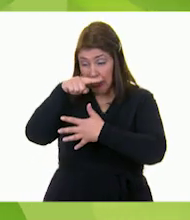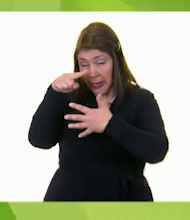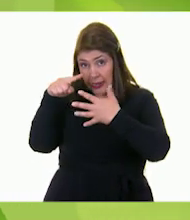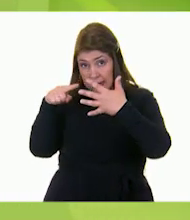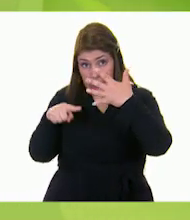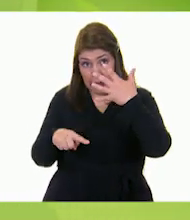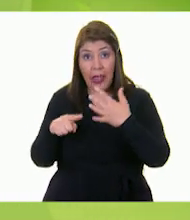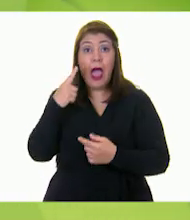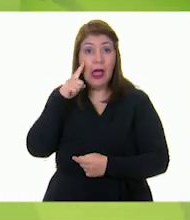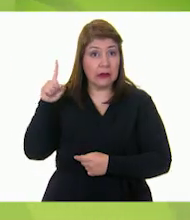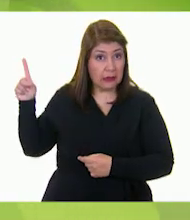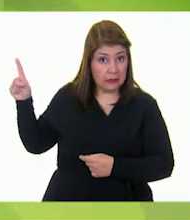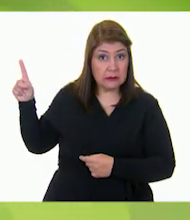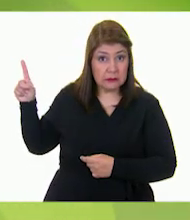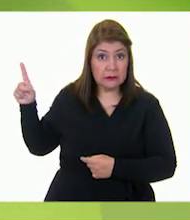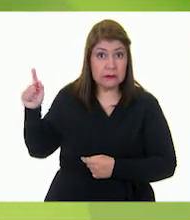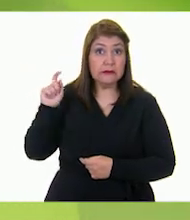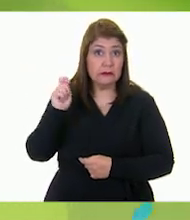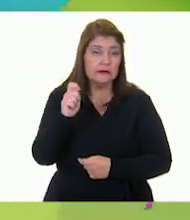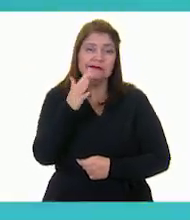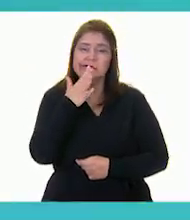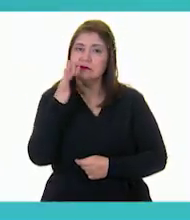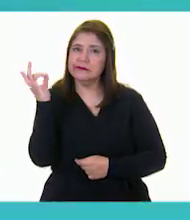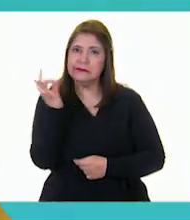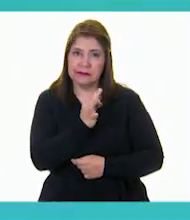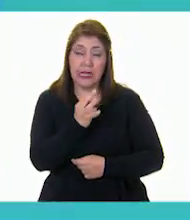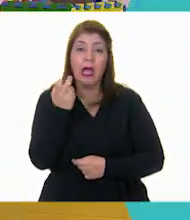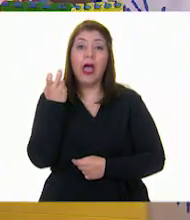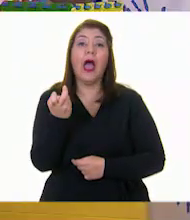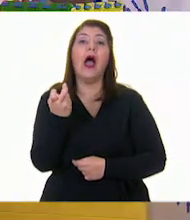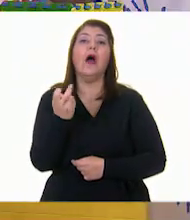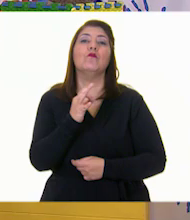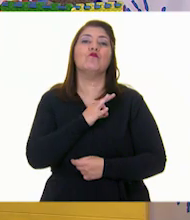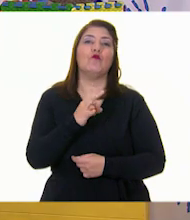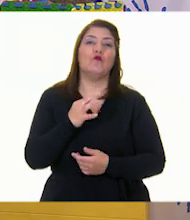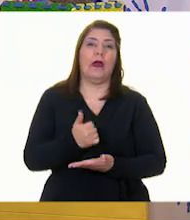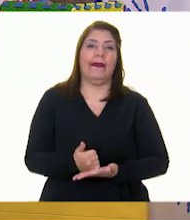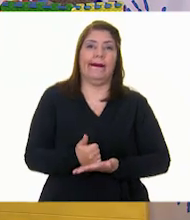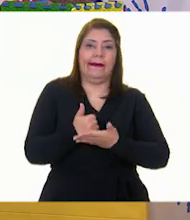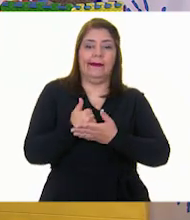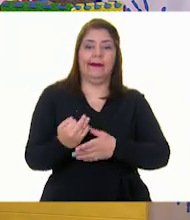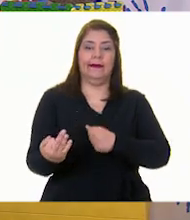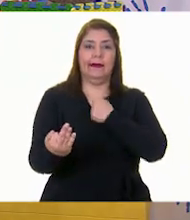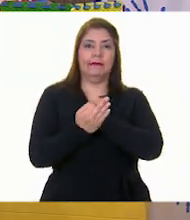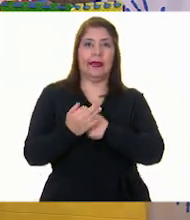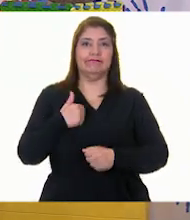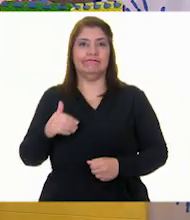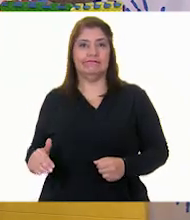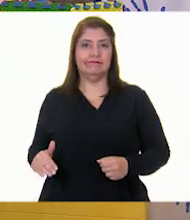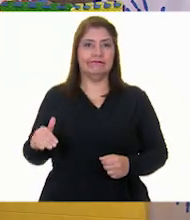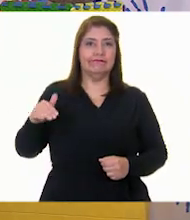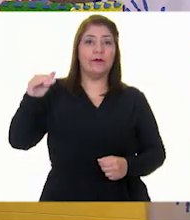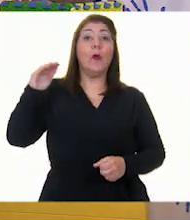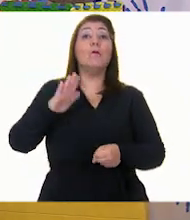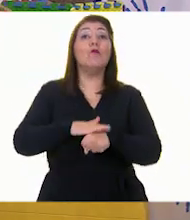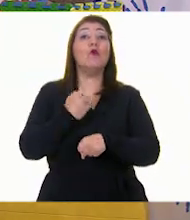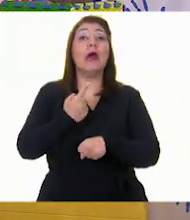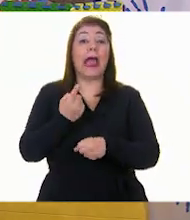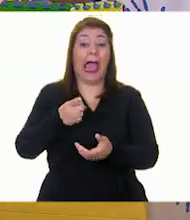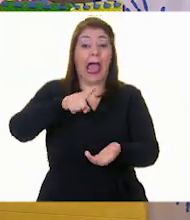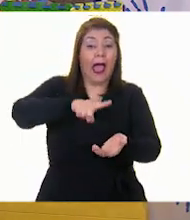deliciosas. ¿Y qué creen? ¿Qué? Aumentan su superpoder del crecimiento, ya que contienen